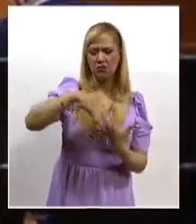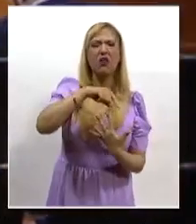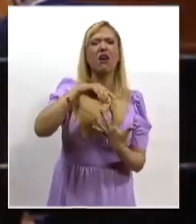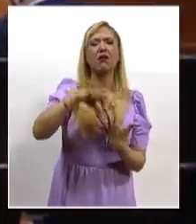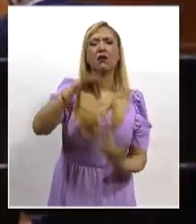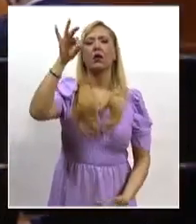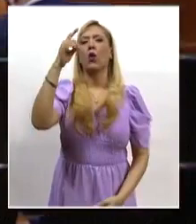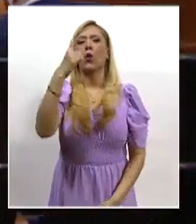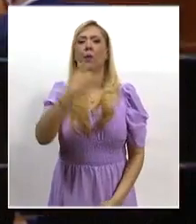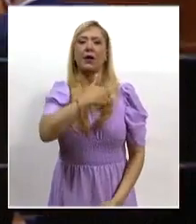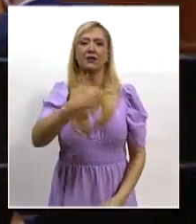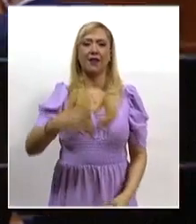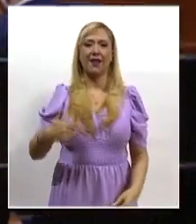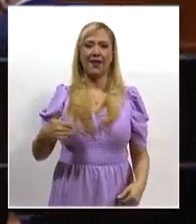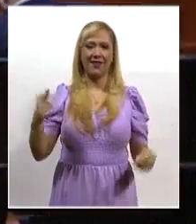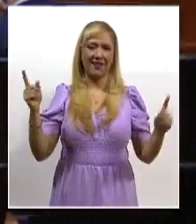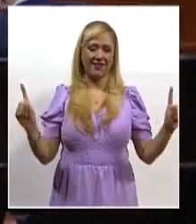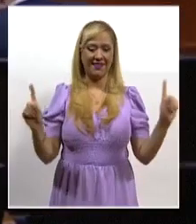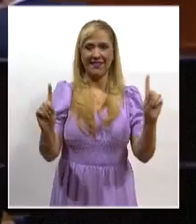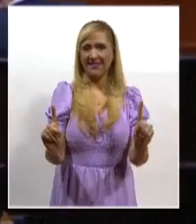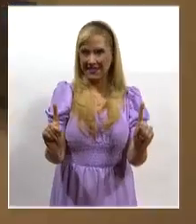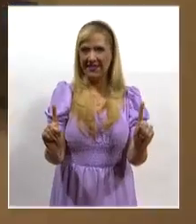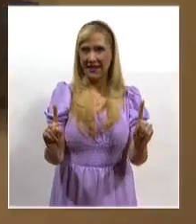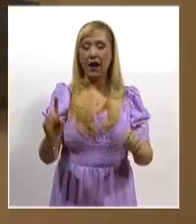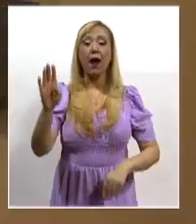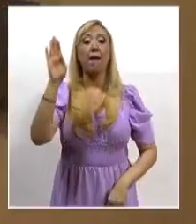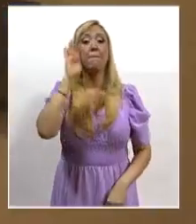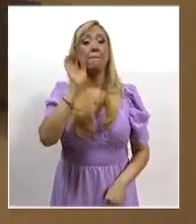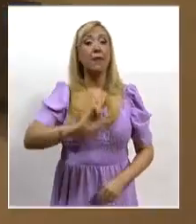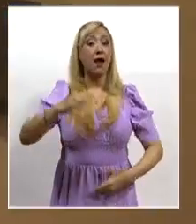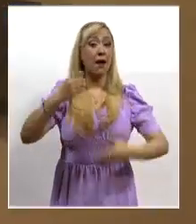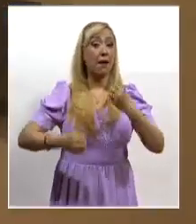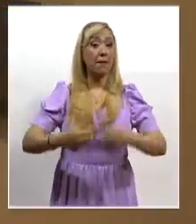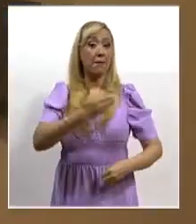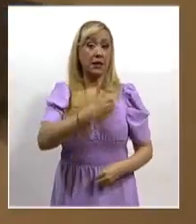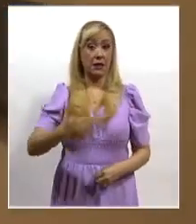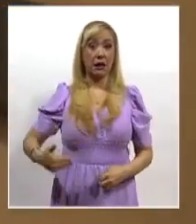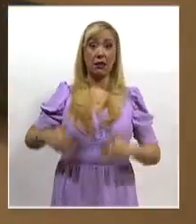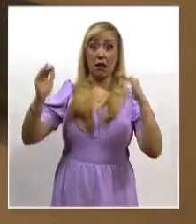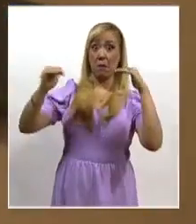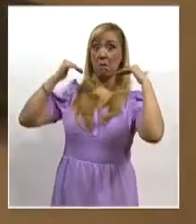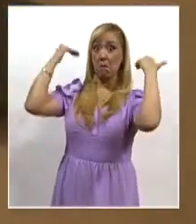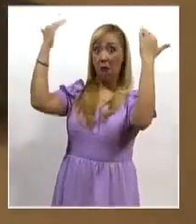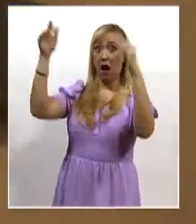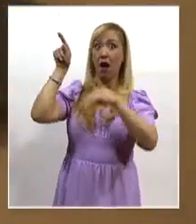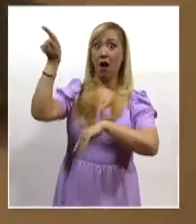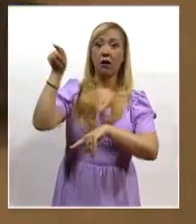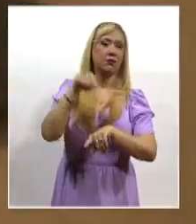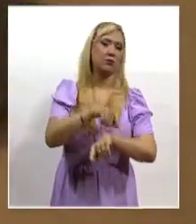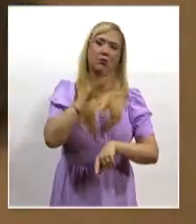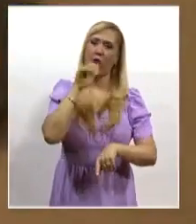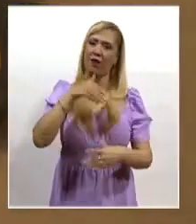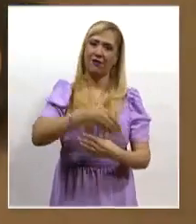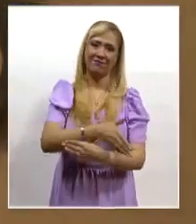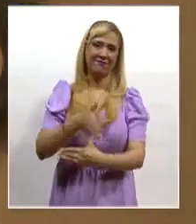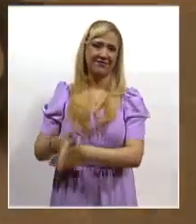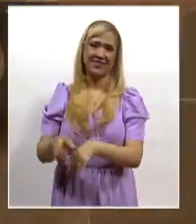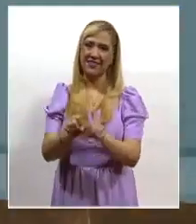como su presidente. Cabe señalar que la ministra o ministro presidente de la Corte no participa en ninguna de las salas.